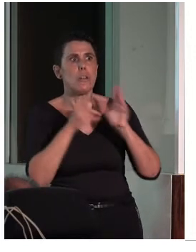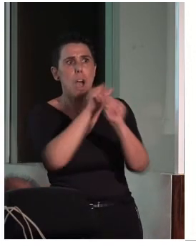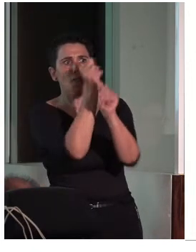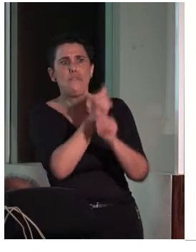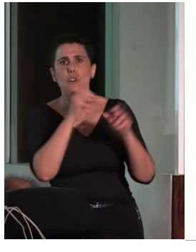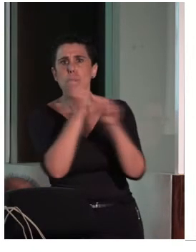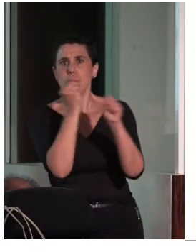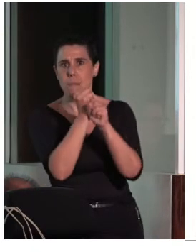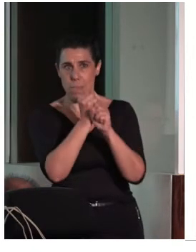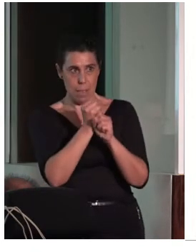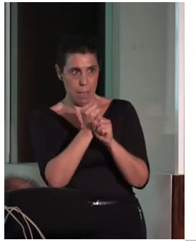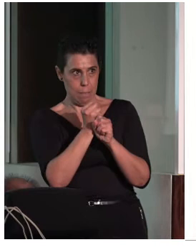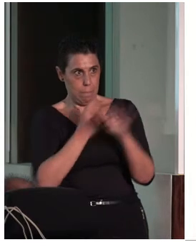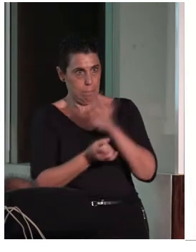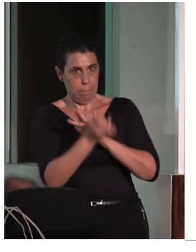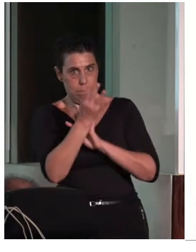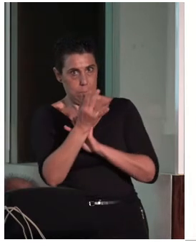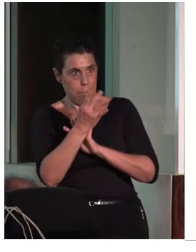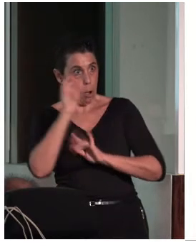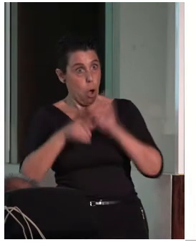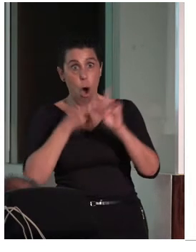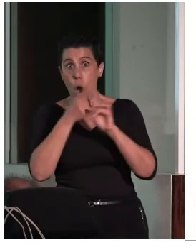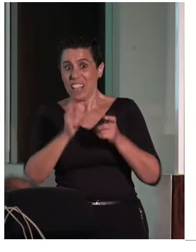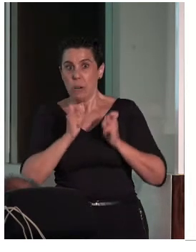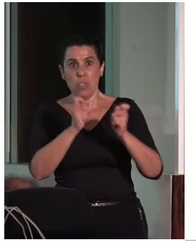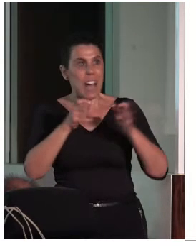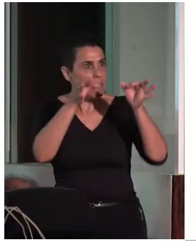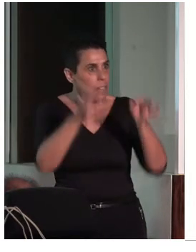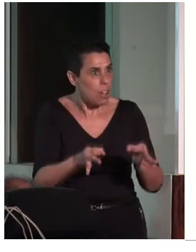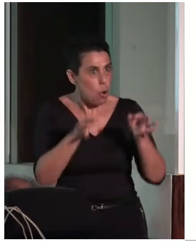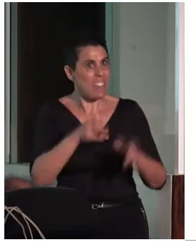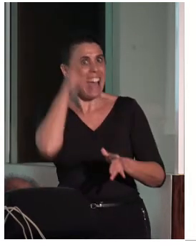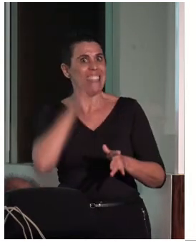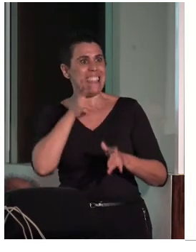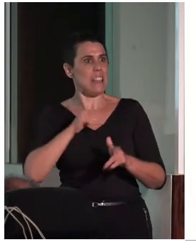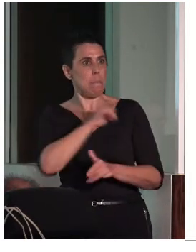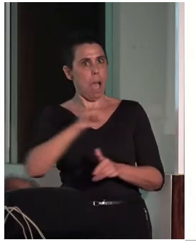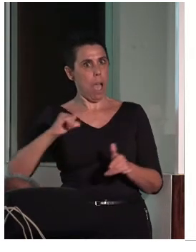prácticas, para garantizar la seguridad, comodidad, dignidad y autonomía.